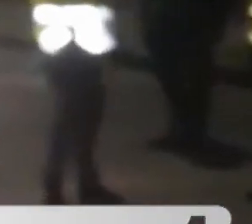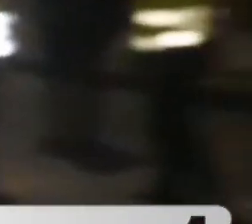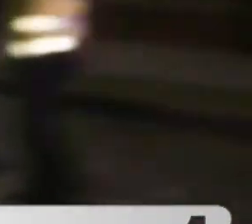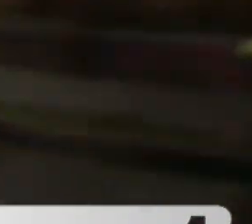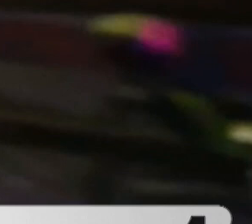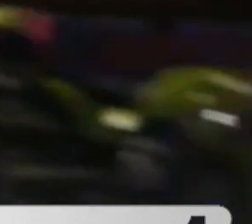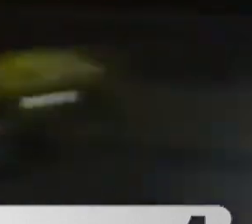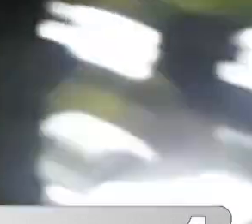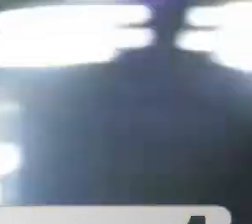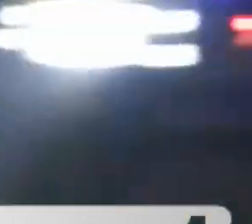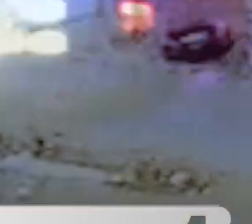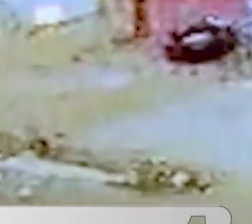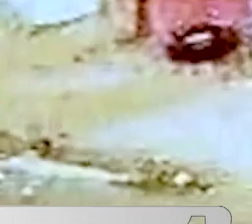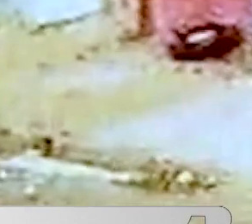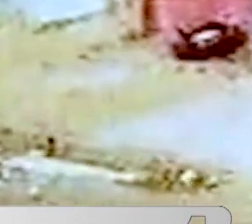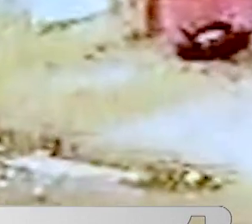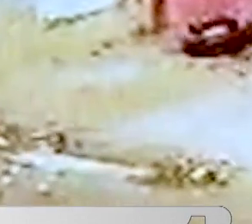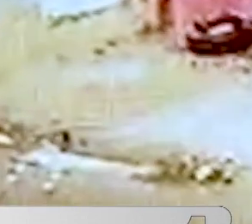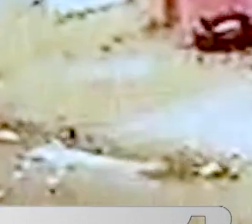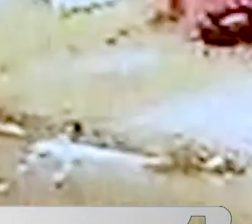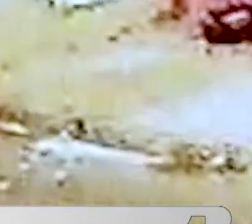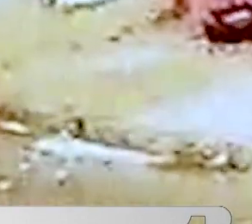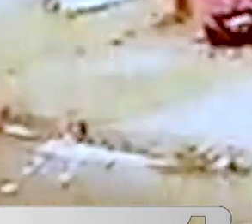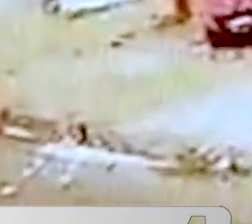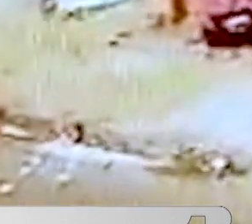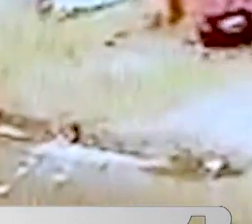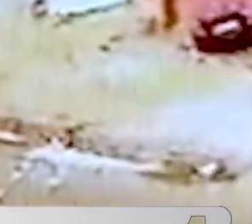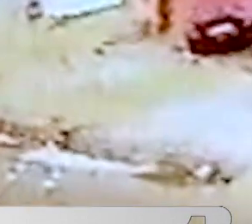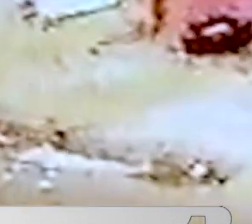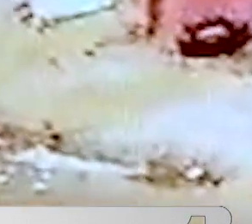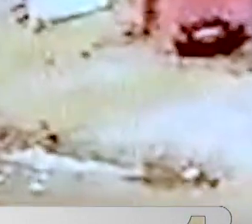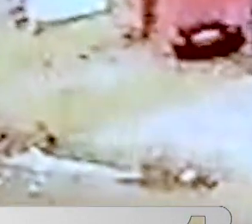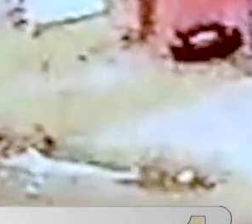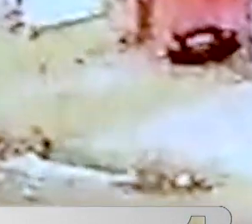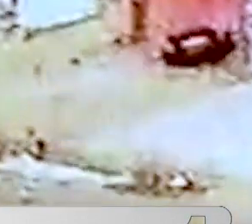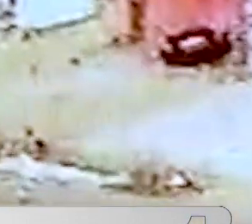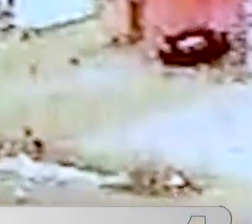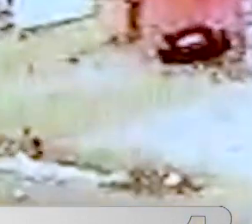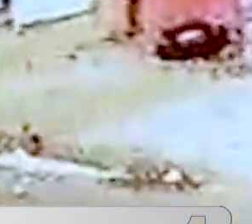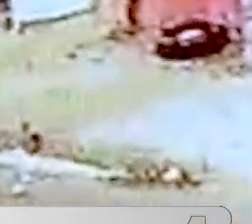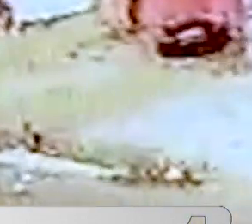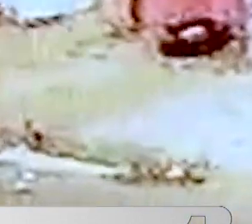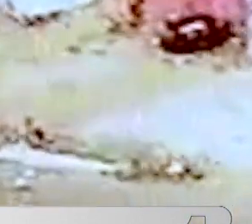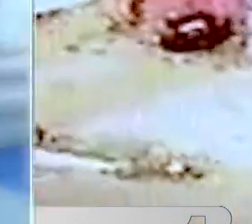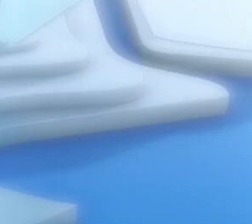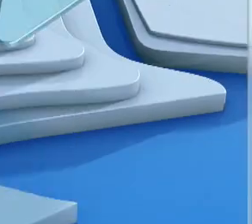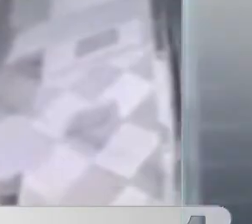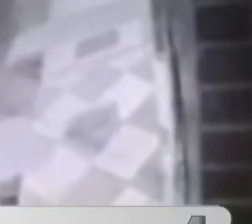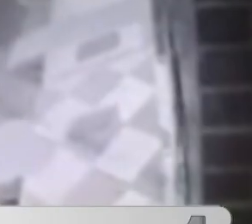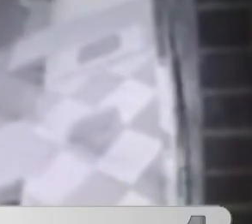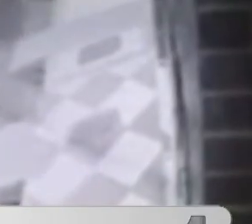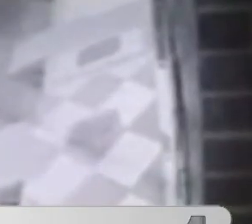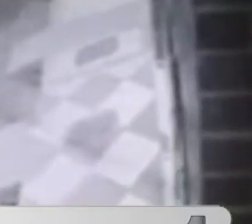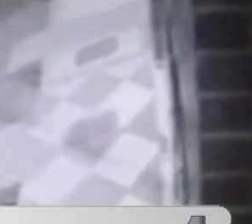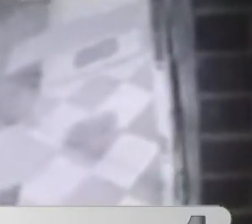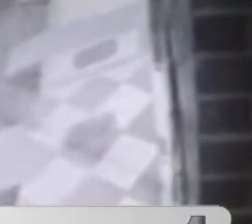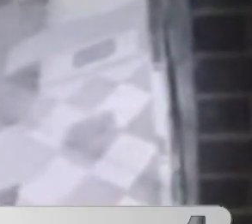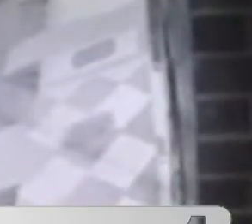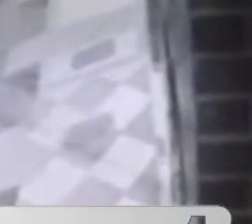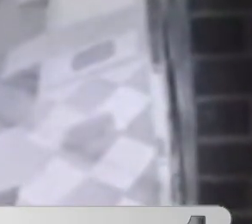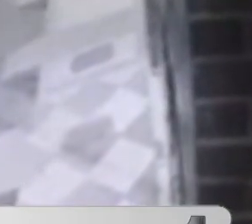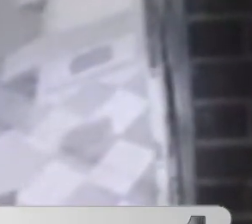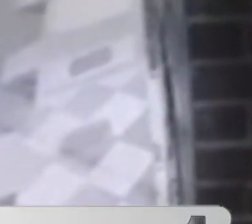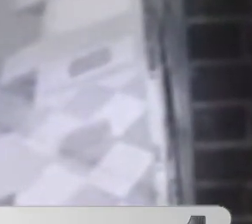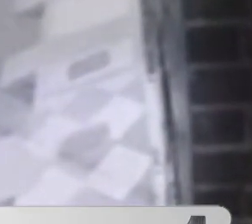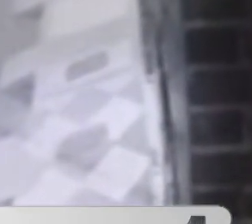Escándalo Por uniformado Que dispara Contra un perro Durante procedimiento Policial Dos policías